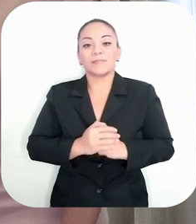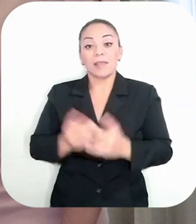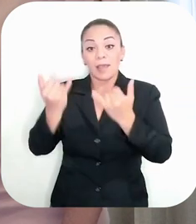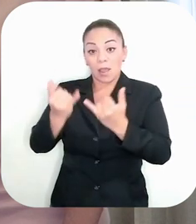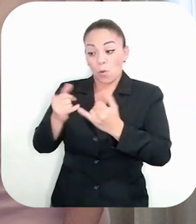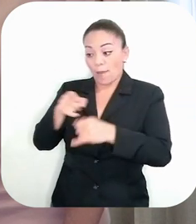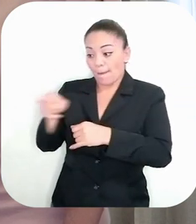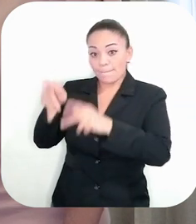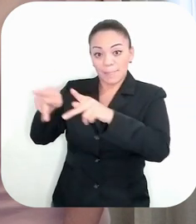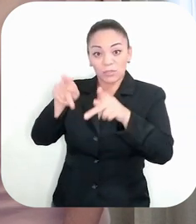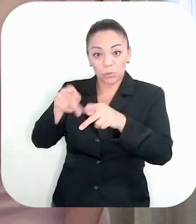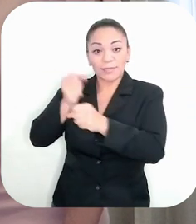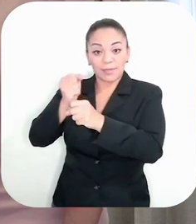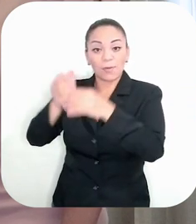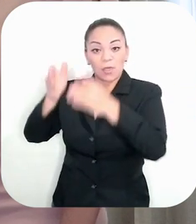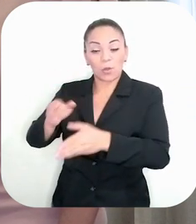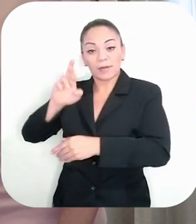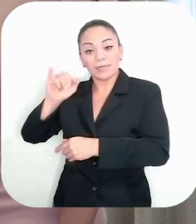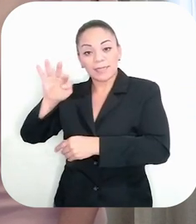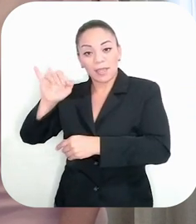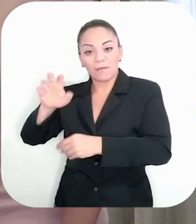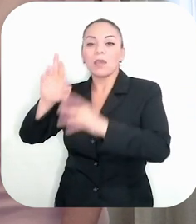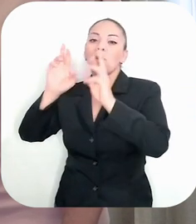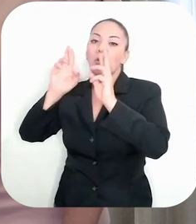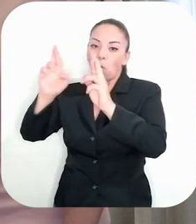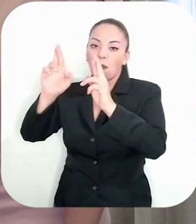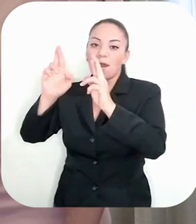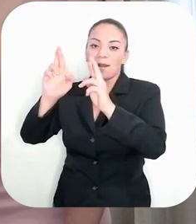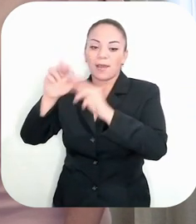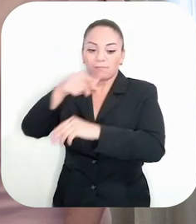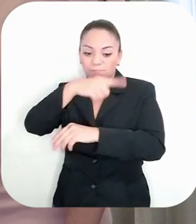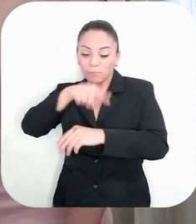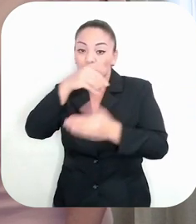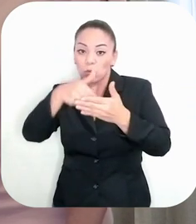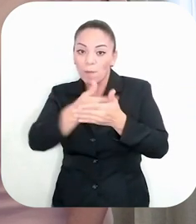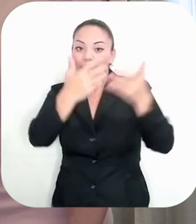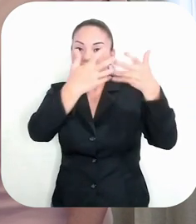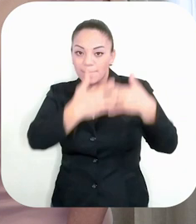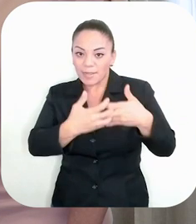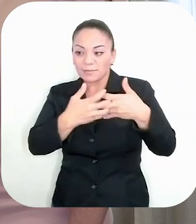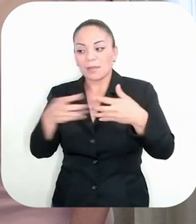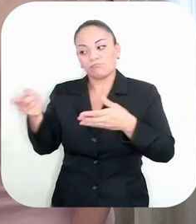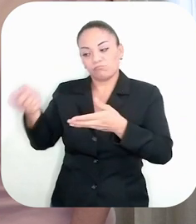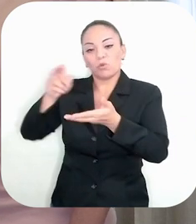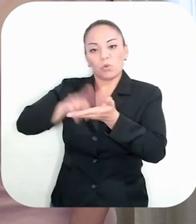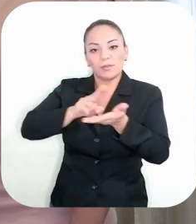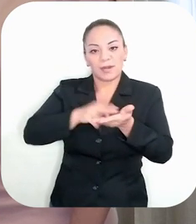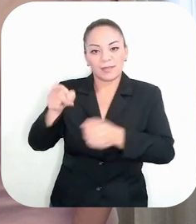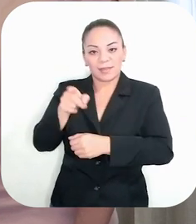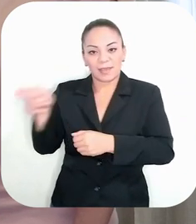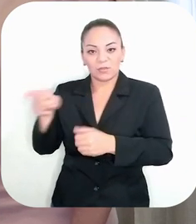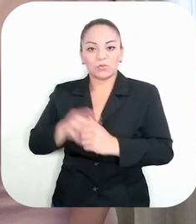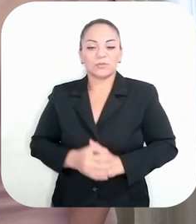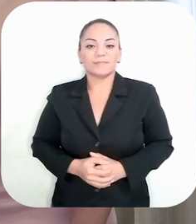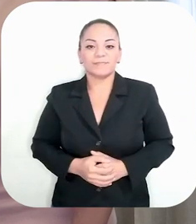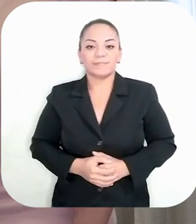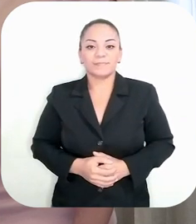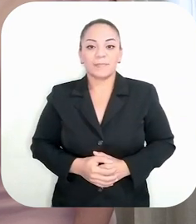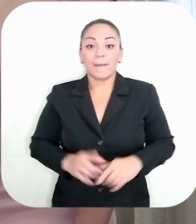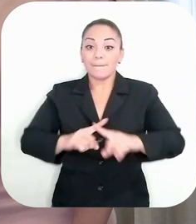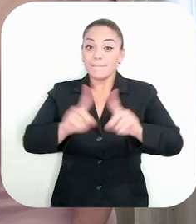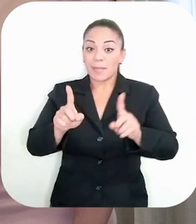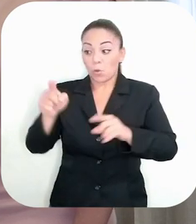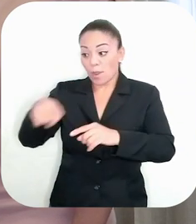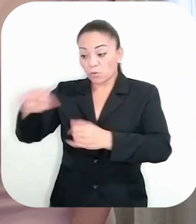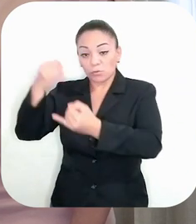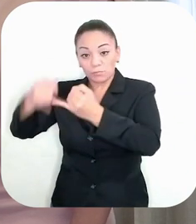muy valioso, se espera que sean aprovechados por el nuevo permisionario. Sin embargo, al finalizar el contrato, todos los derechos